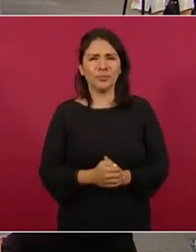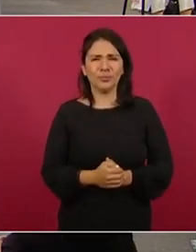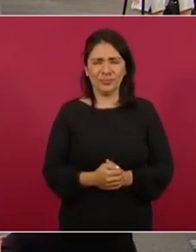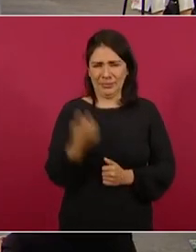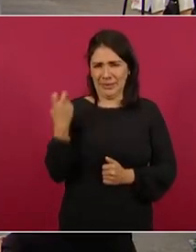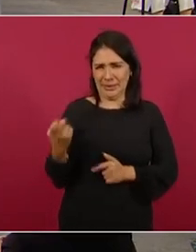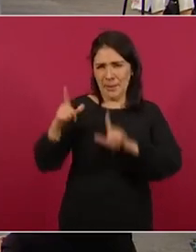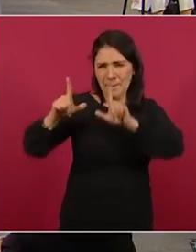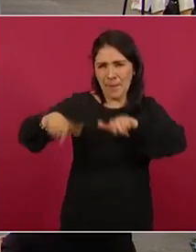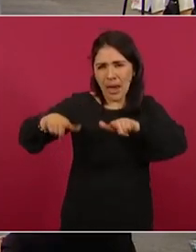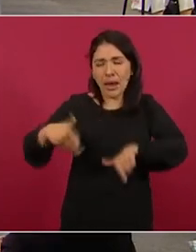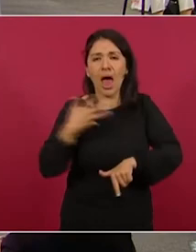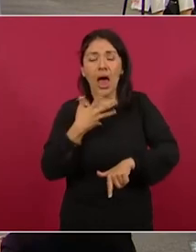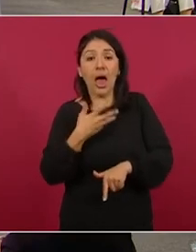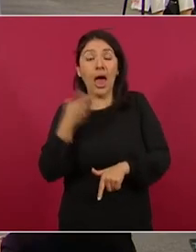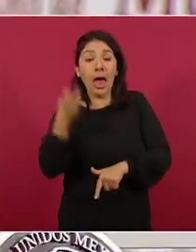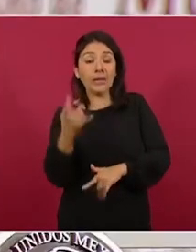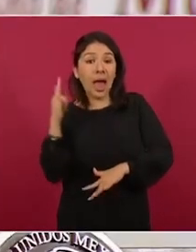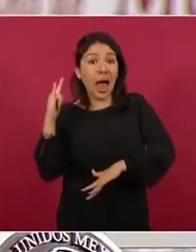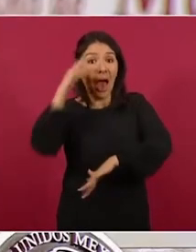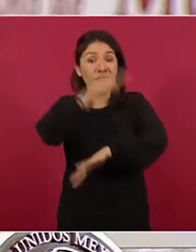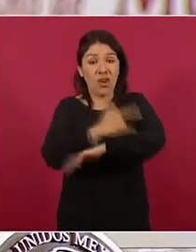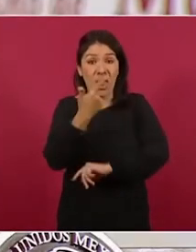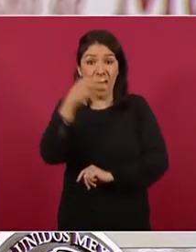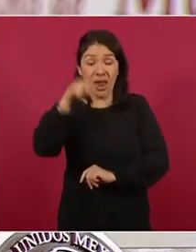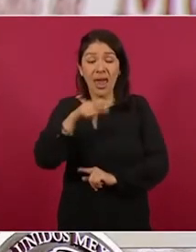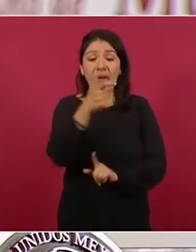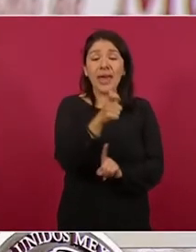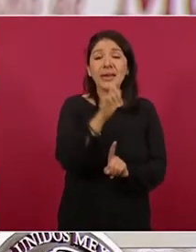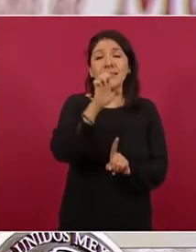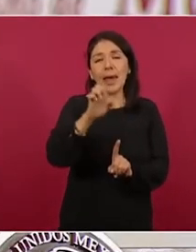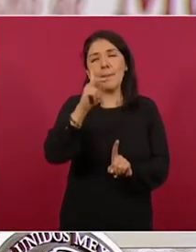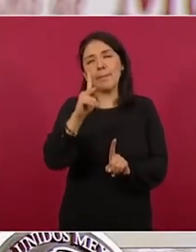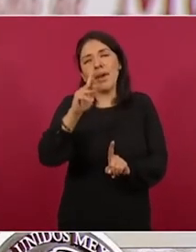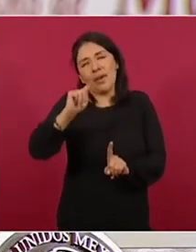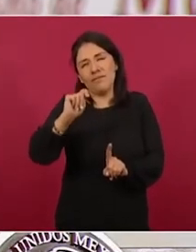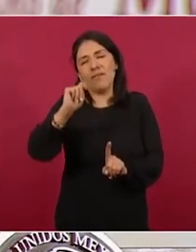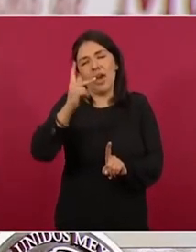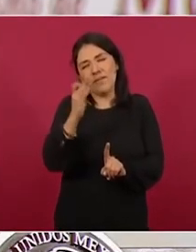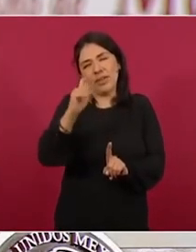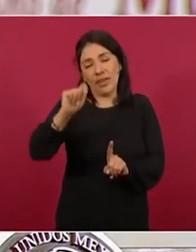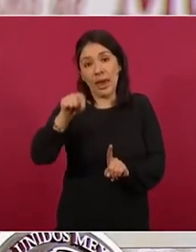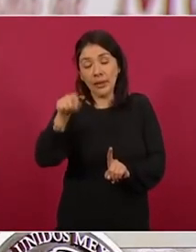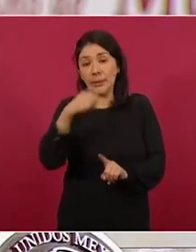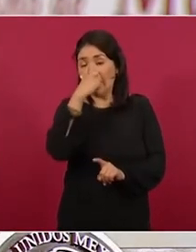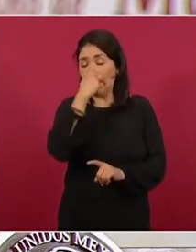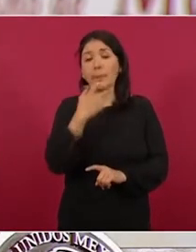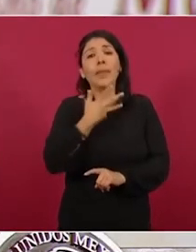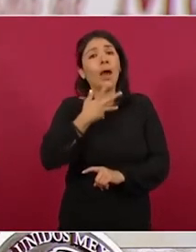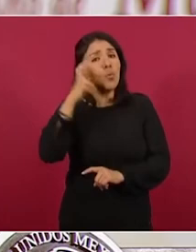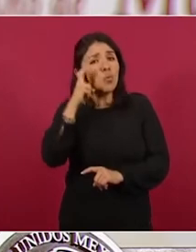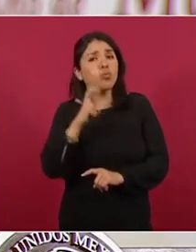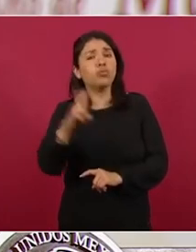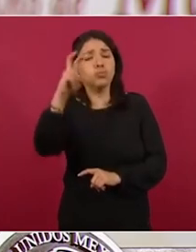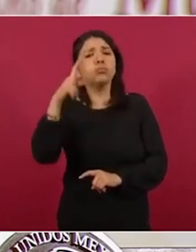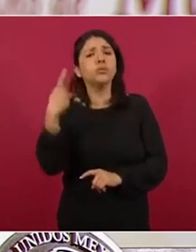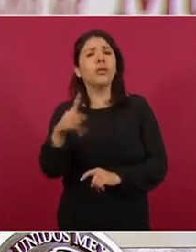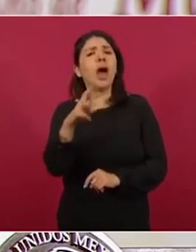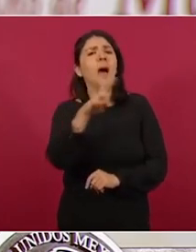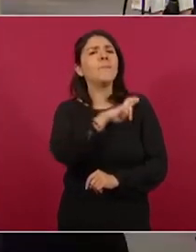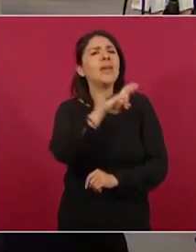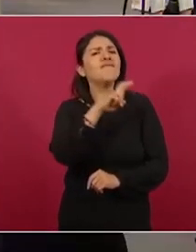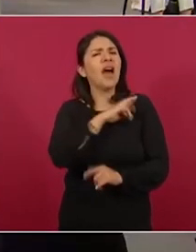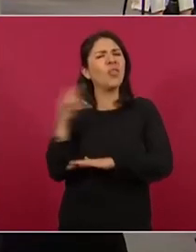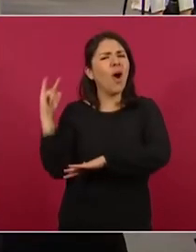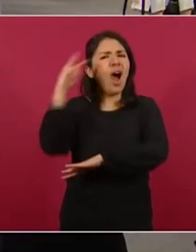presenta el avión de la Guardia Nacional XC PFT al que atribuyen los vuelos del avión privado pero aquí